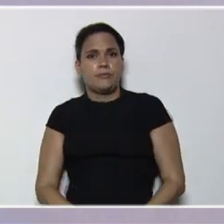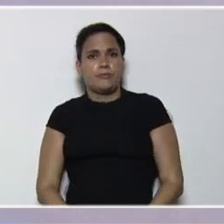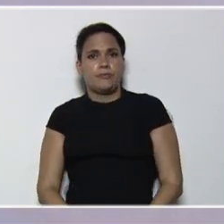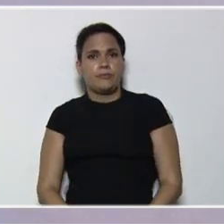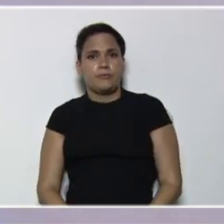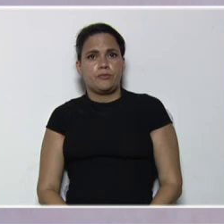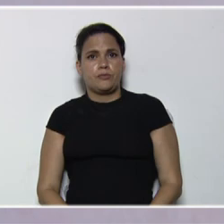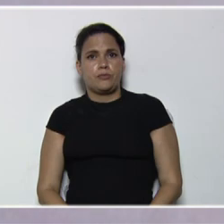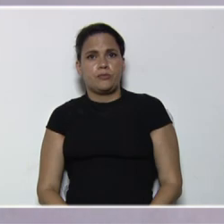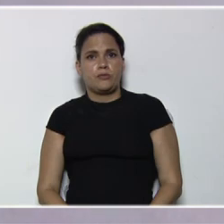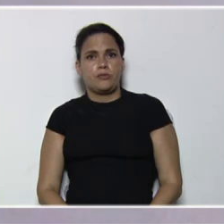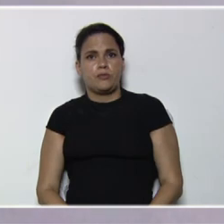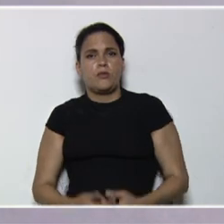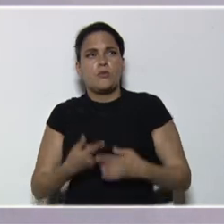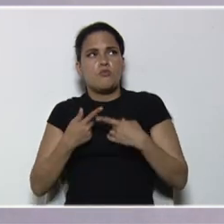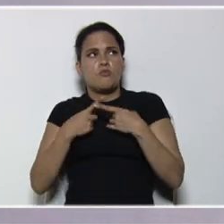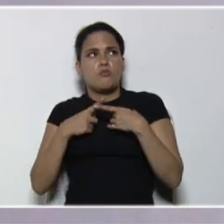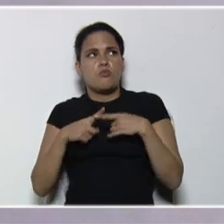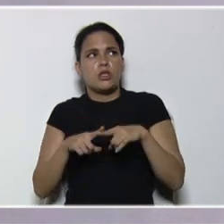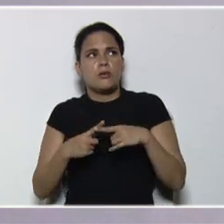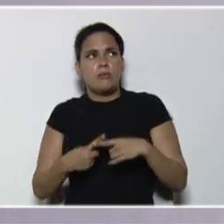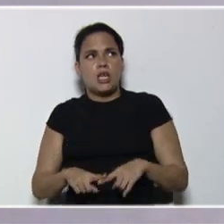por 3 al cuadrado,